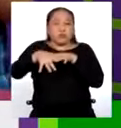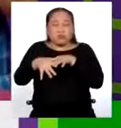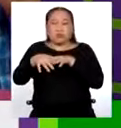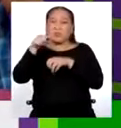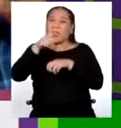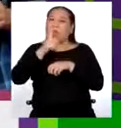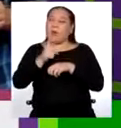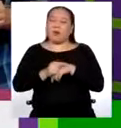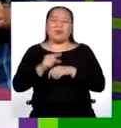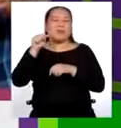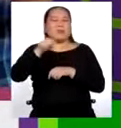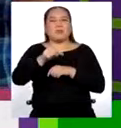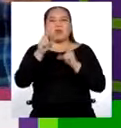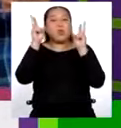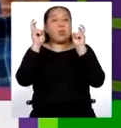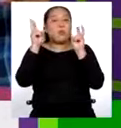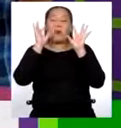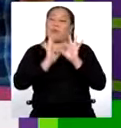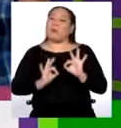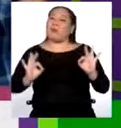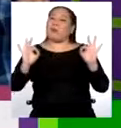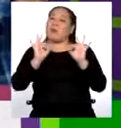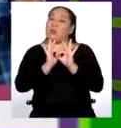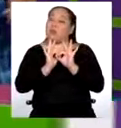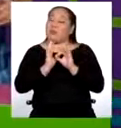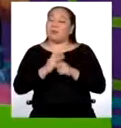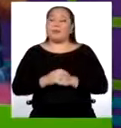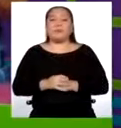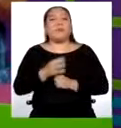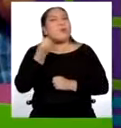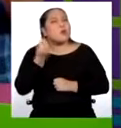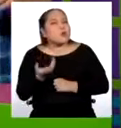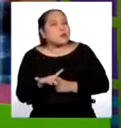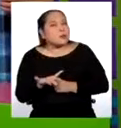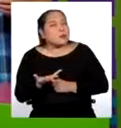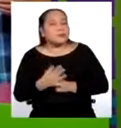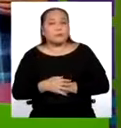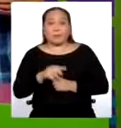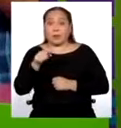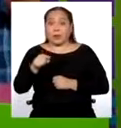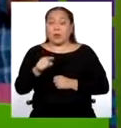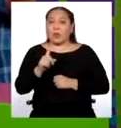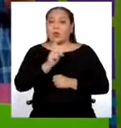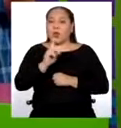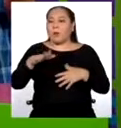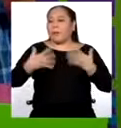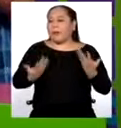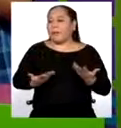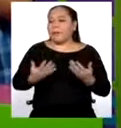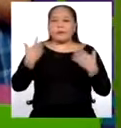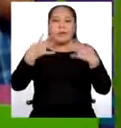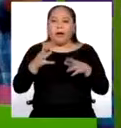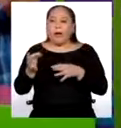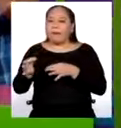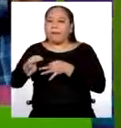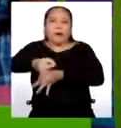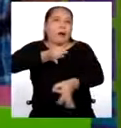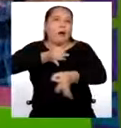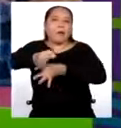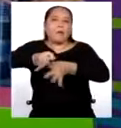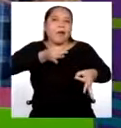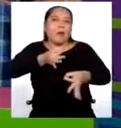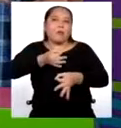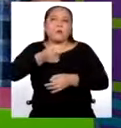muchísima seriedad. Pero, ¿por qué? Para empezar, no es que podamos simplemente reemplazar el agua por